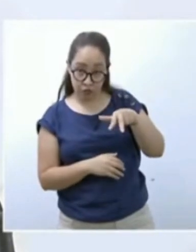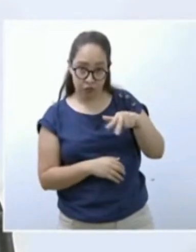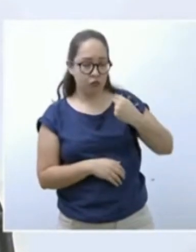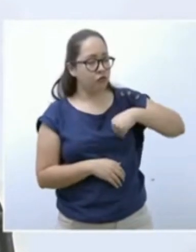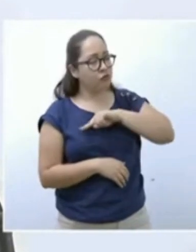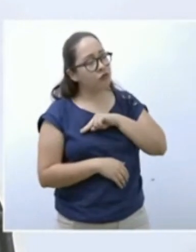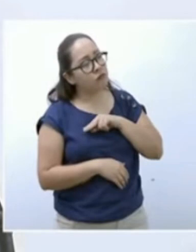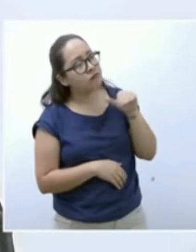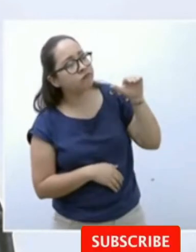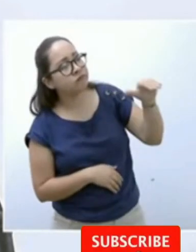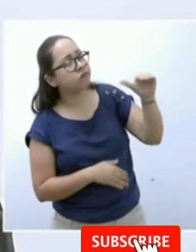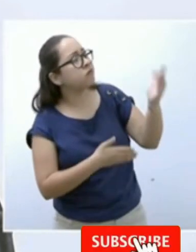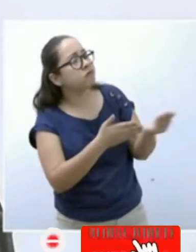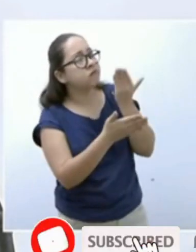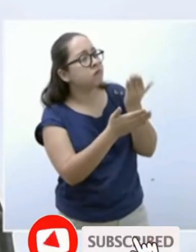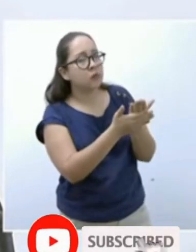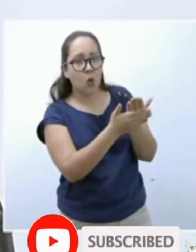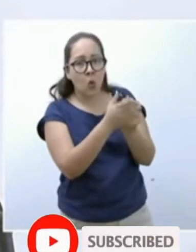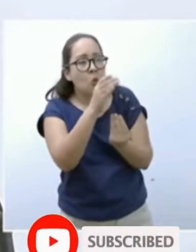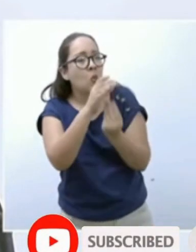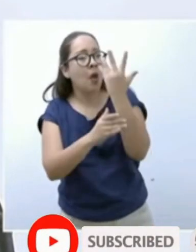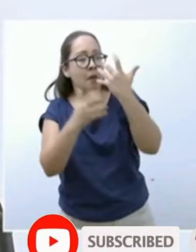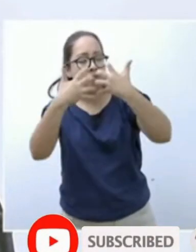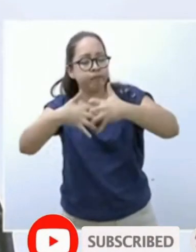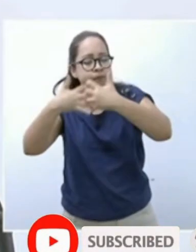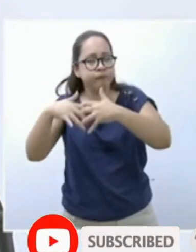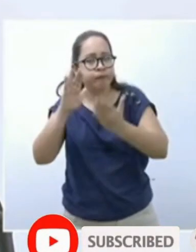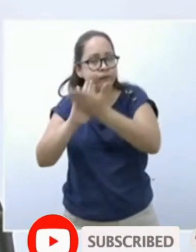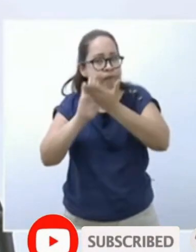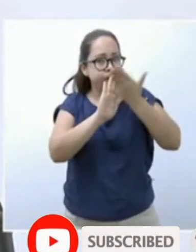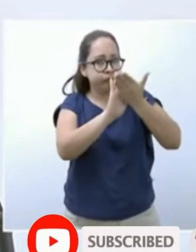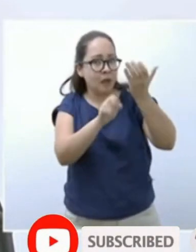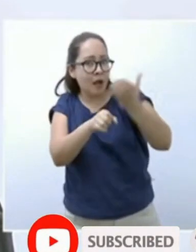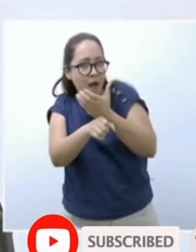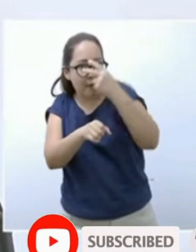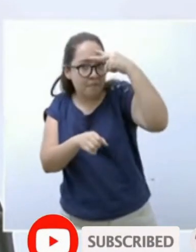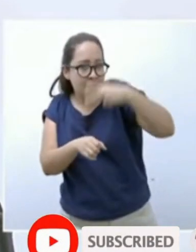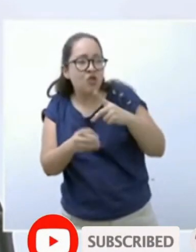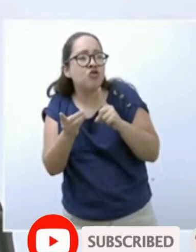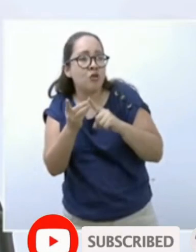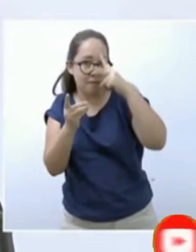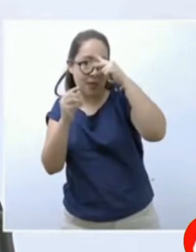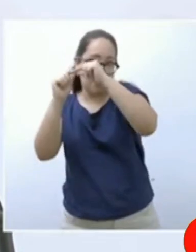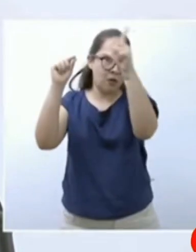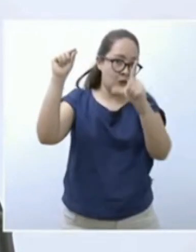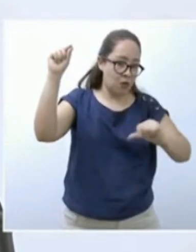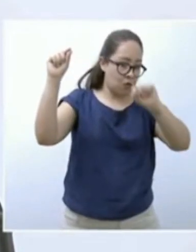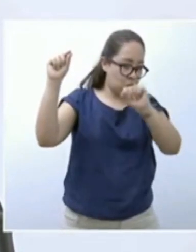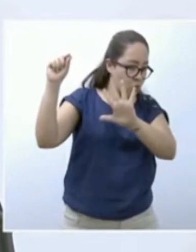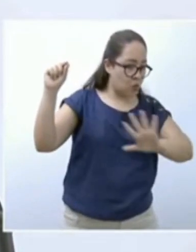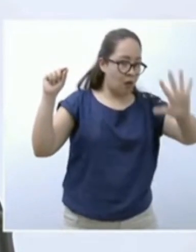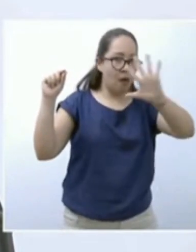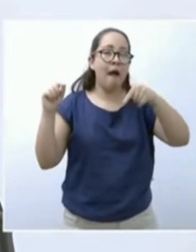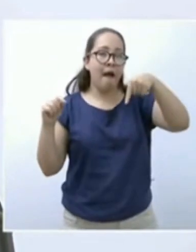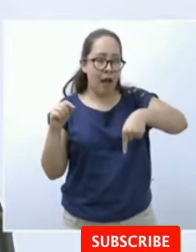propusimos construir una nueva fábrica de cafés en México, en la región sureste, seguiendo el plan de